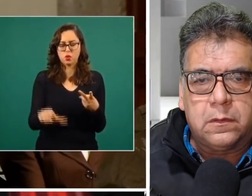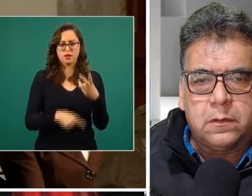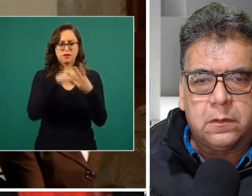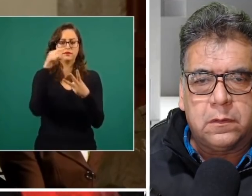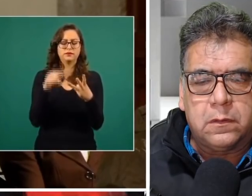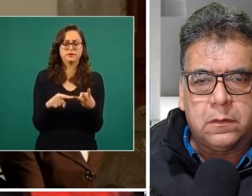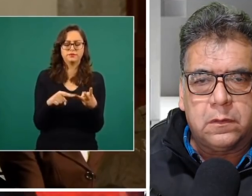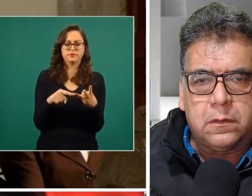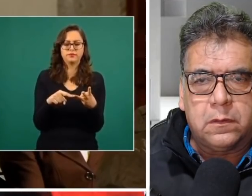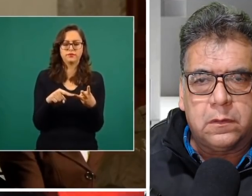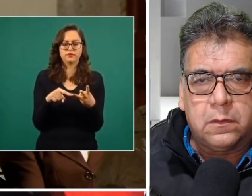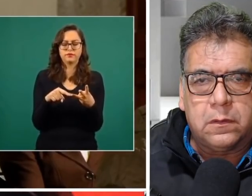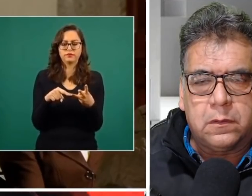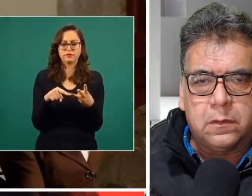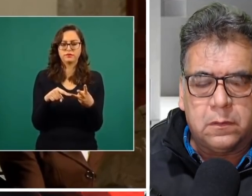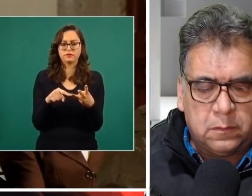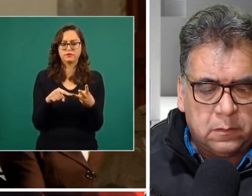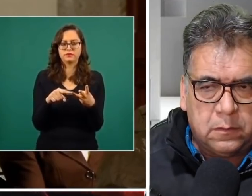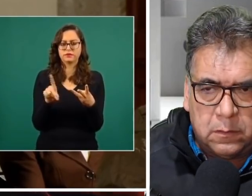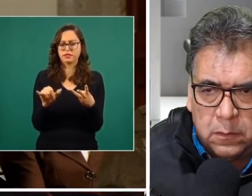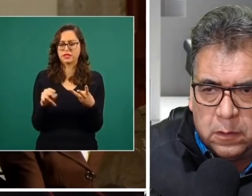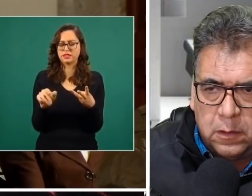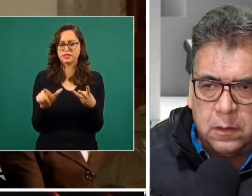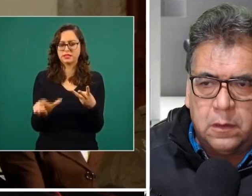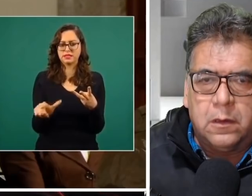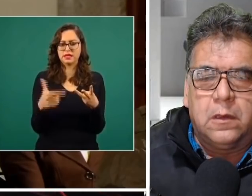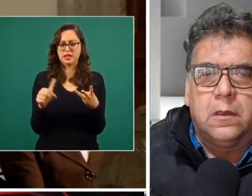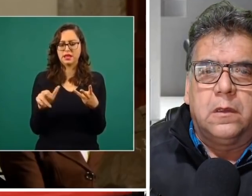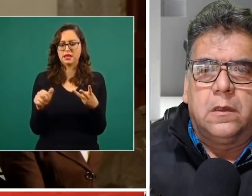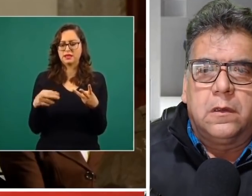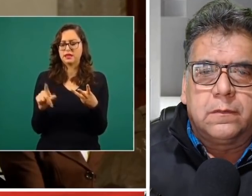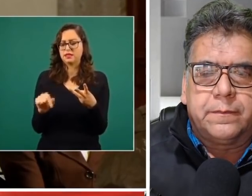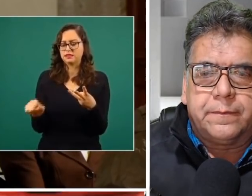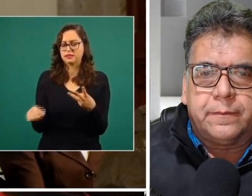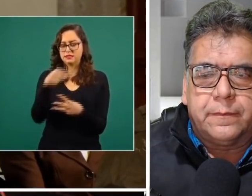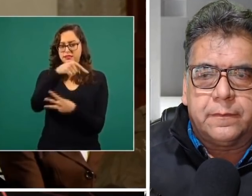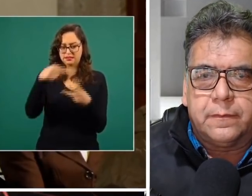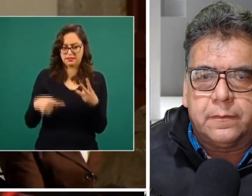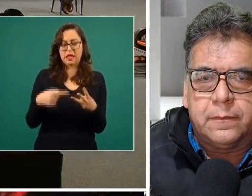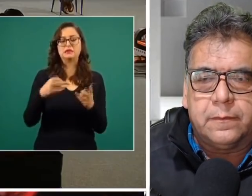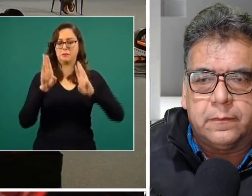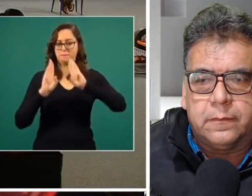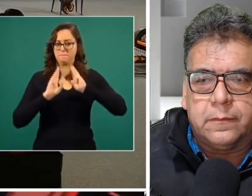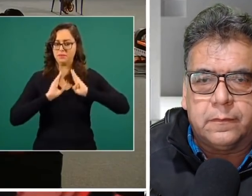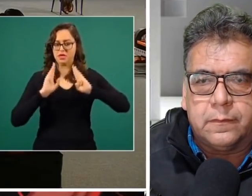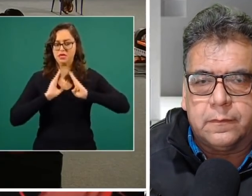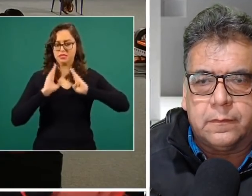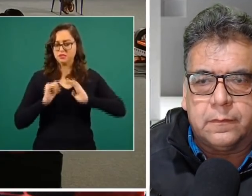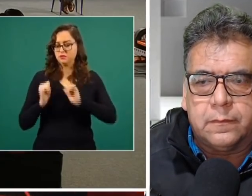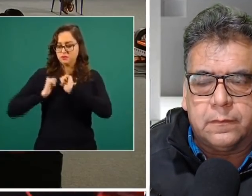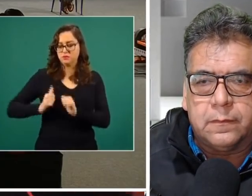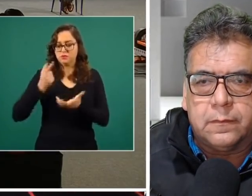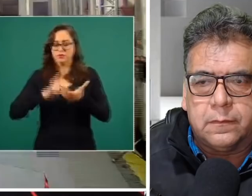particularmente a Dani Hernández Sánchez, subteniente de infantería, que se las hacen directamente a usted.